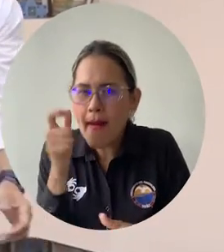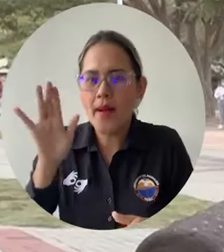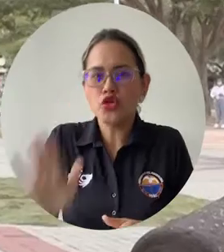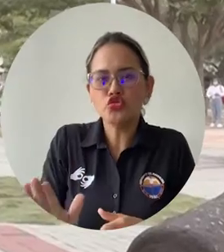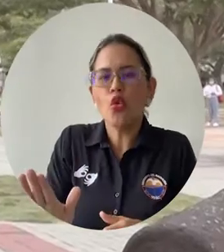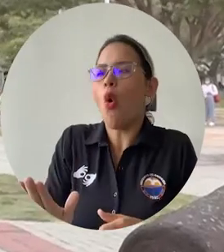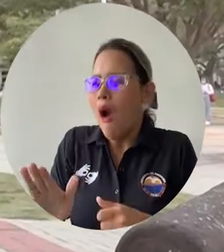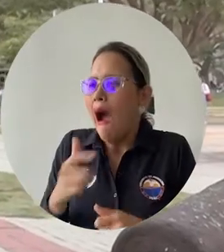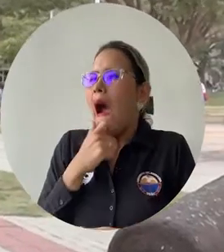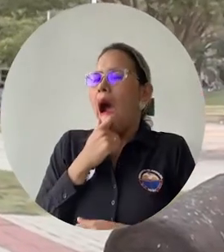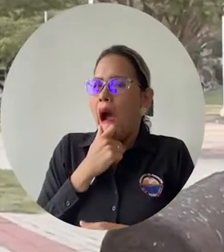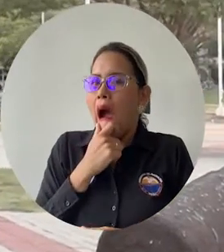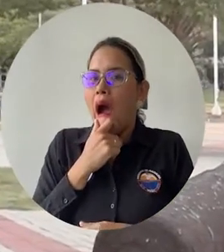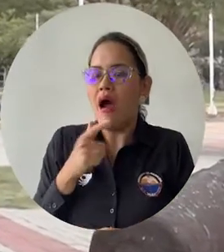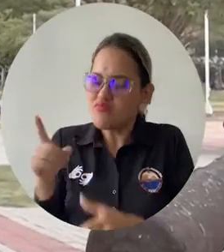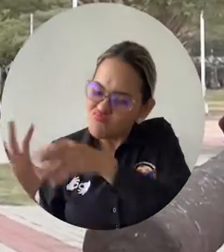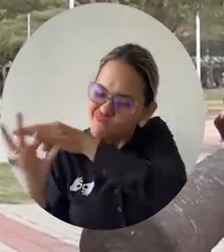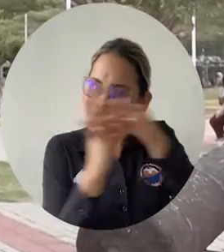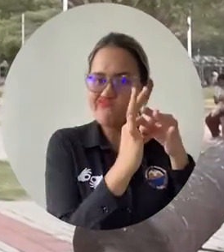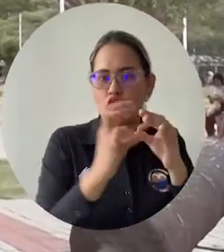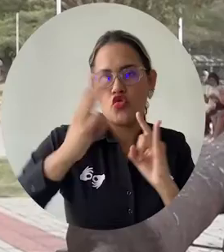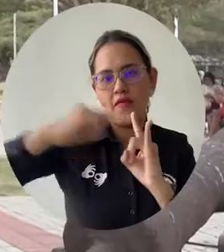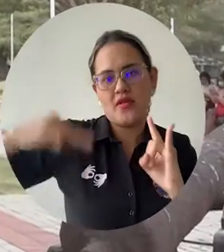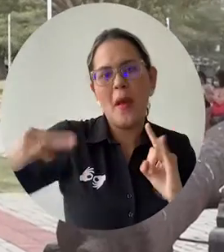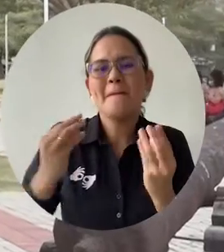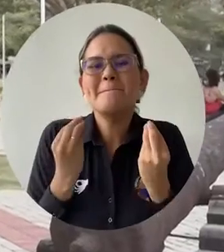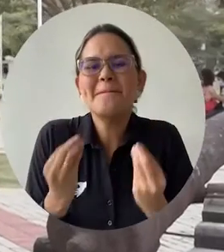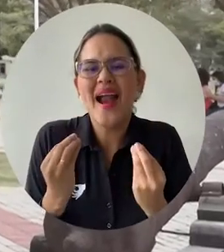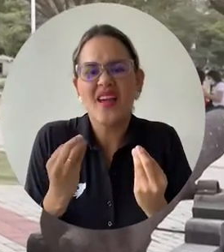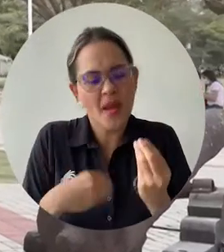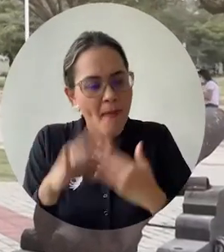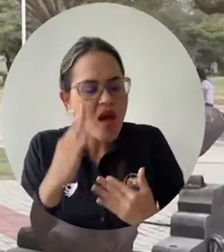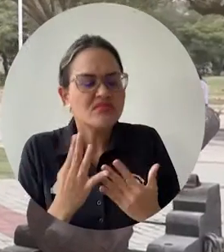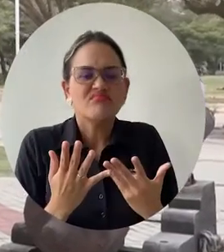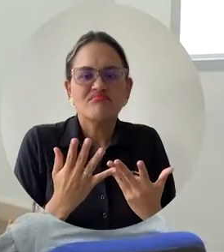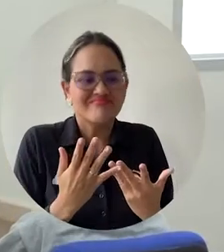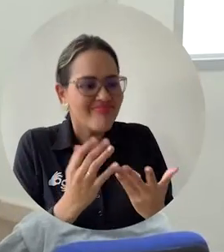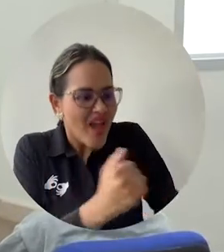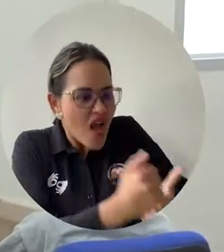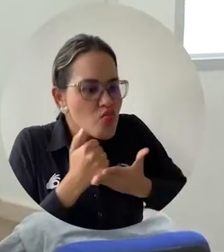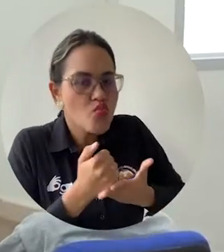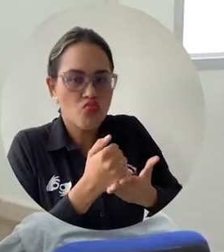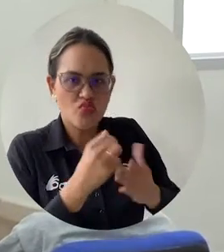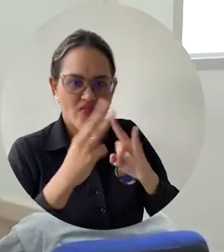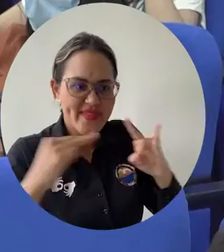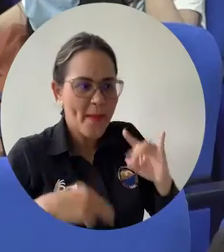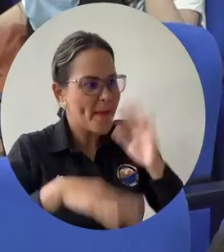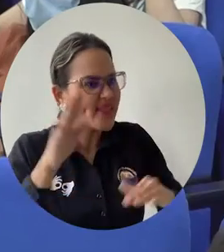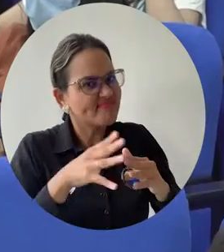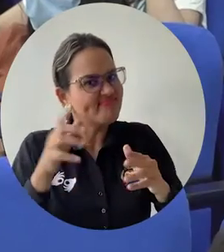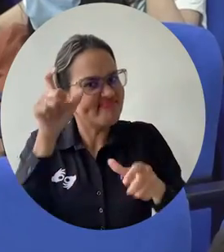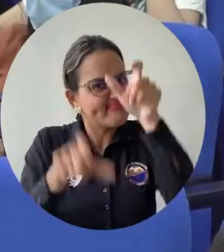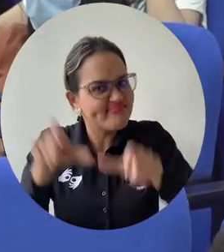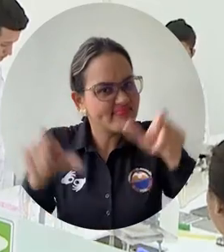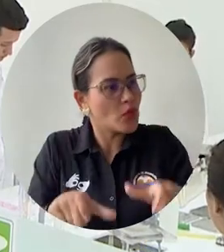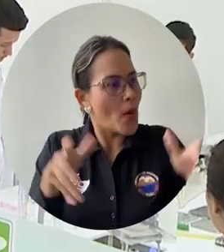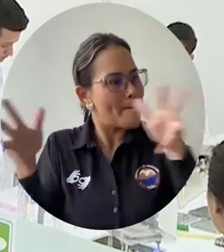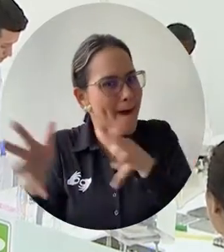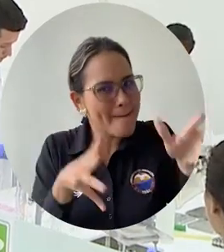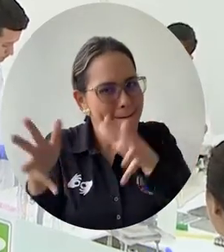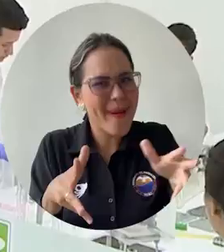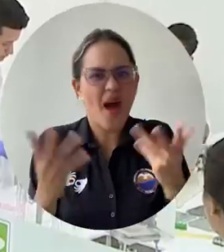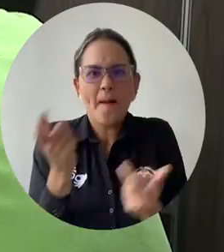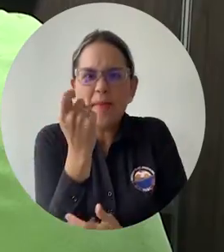del Estado, se une a Unimagdalena para fortalecer la vigilancia y el manejo de los recursos públicos, desde acciones educativas, formativas,